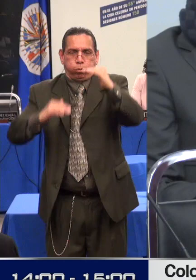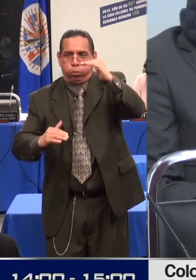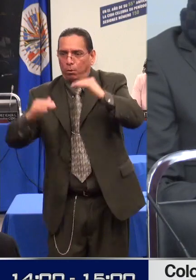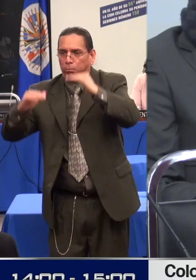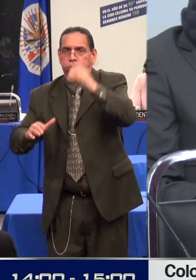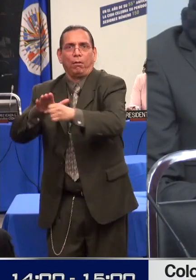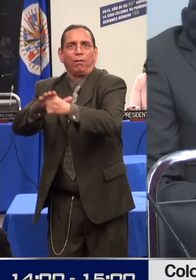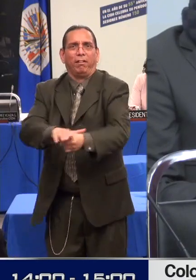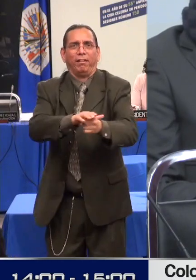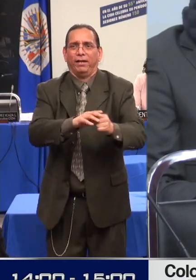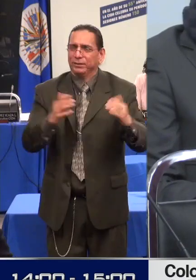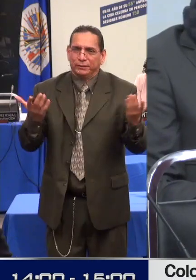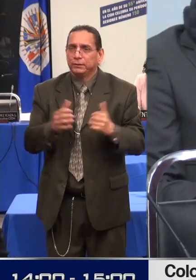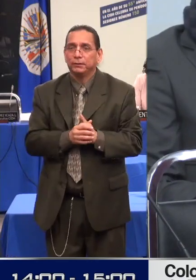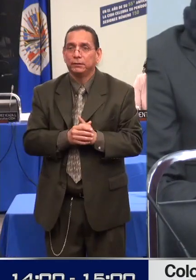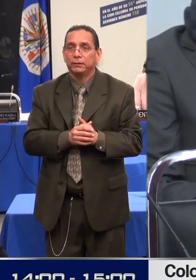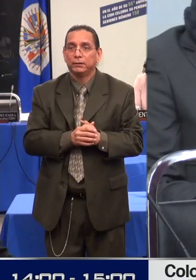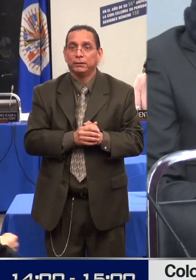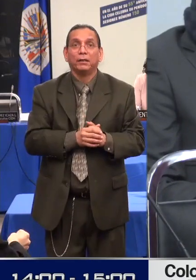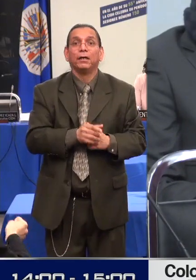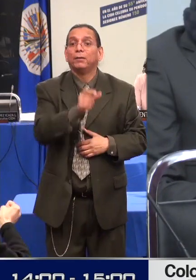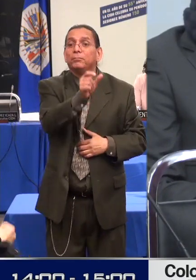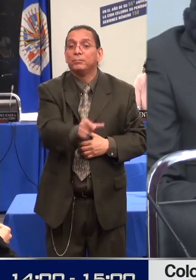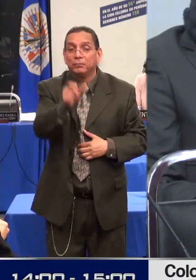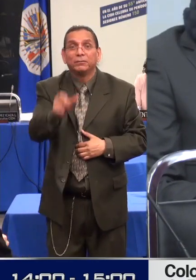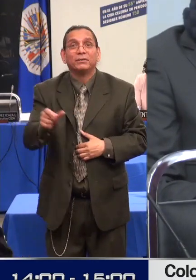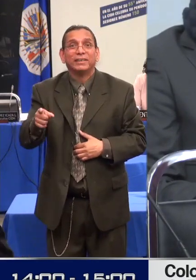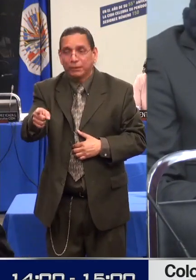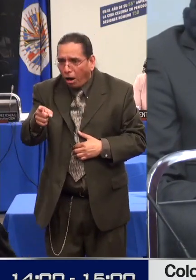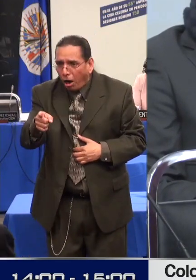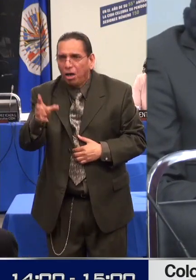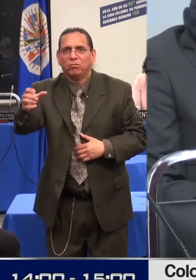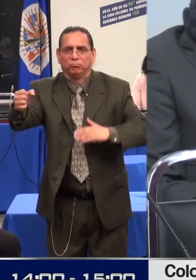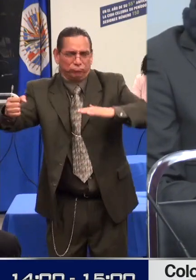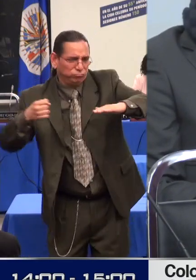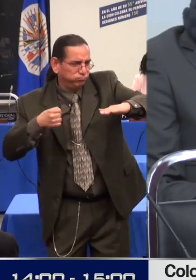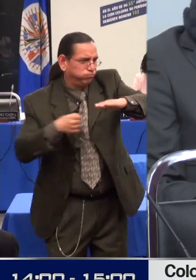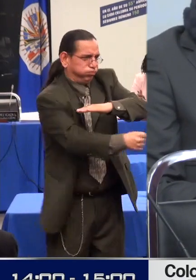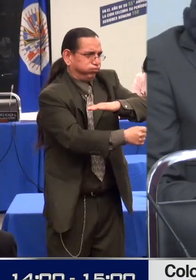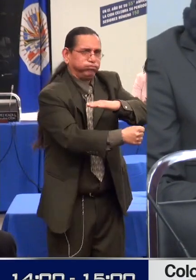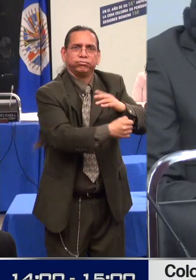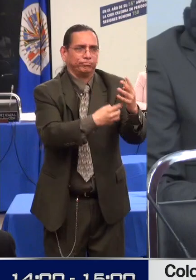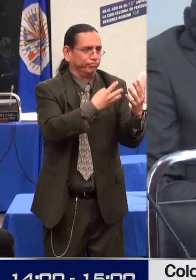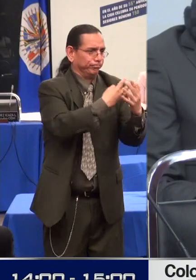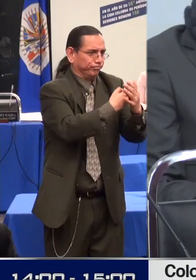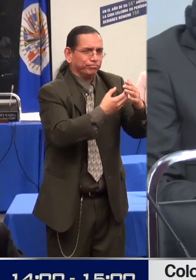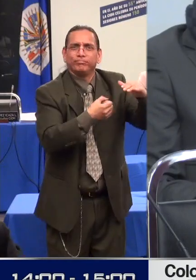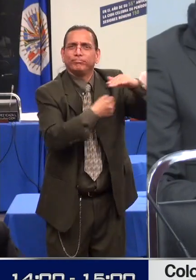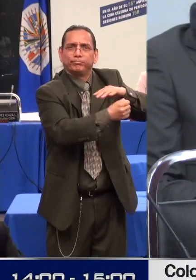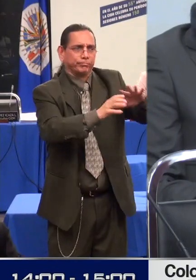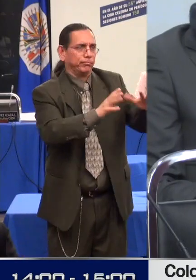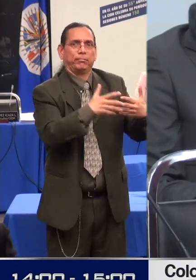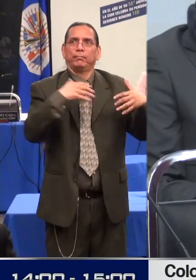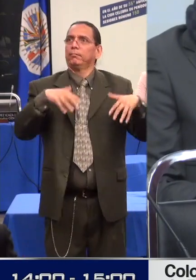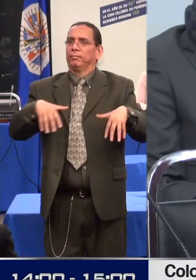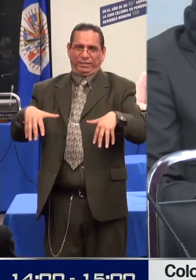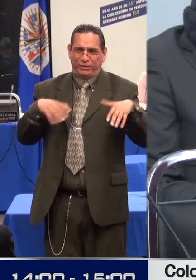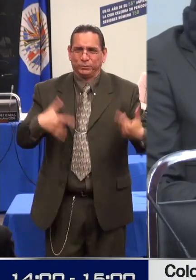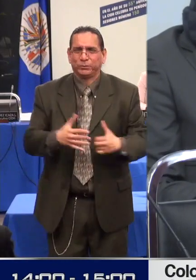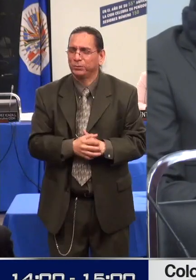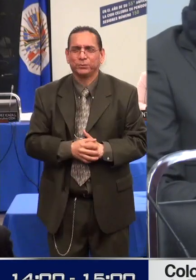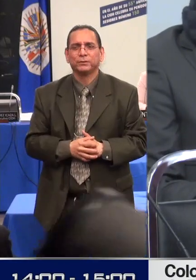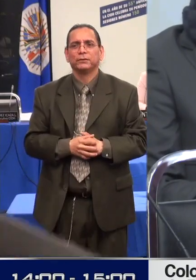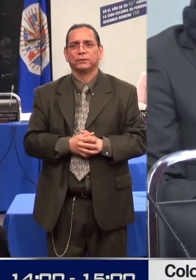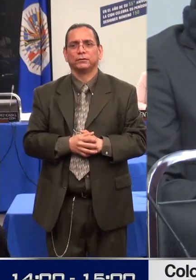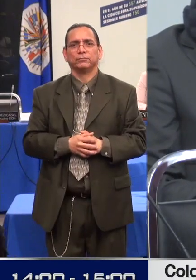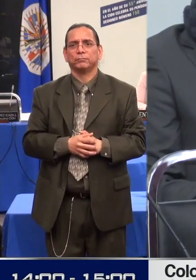cuatro aspectos concretos. Falta de acceso a información y educación en materia sexual y reproductiva. Falta de acceso